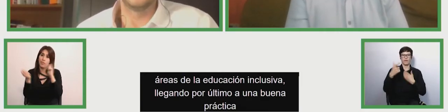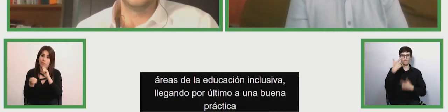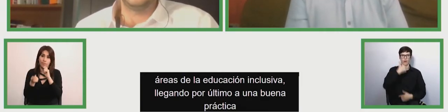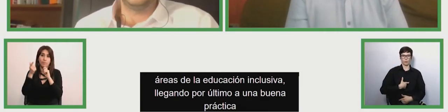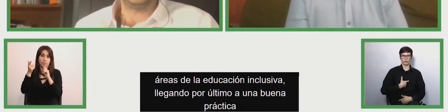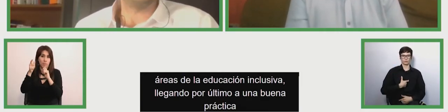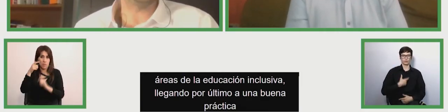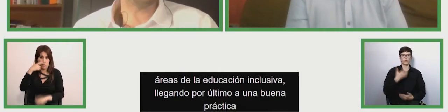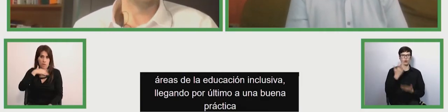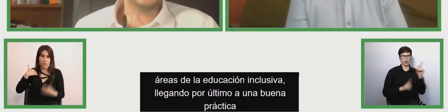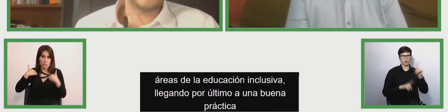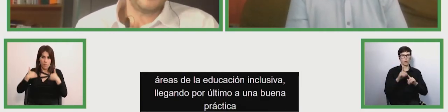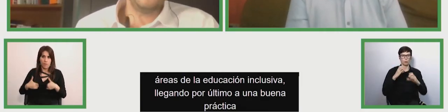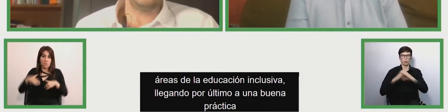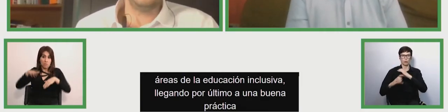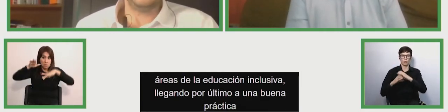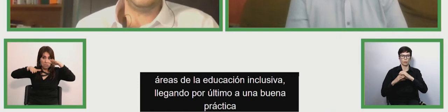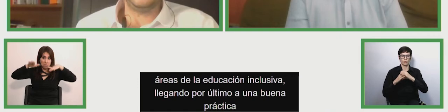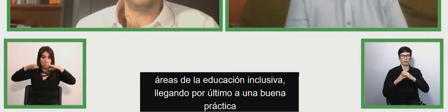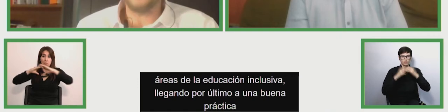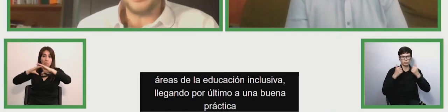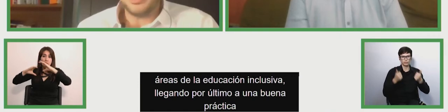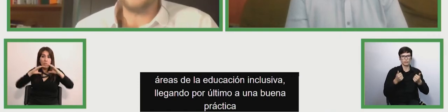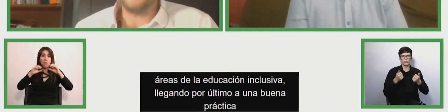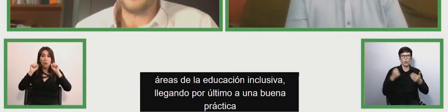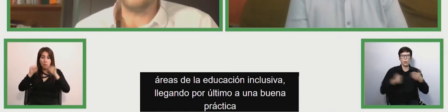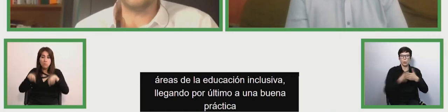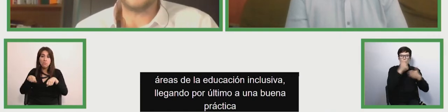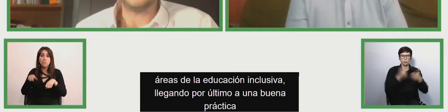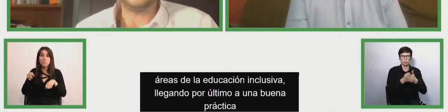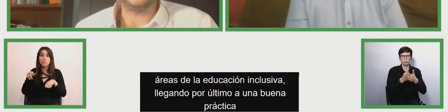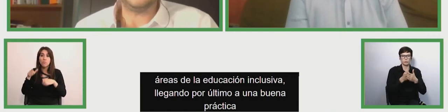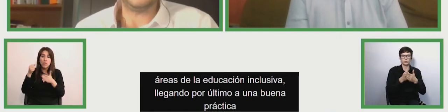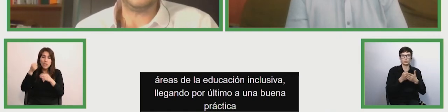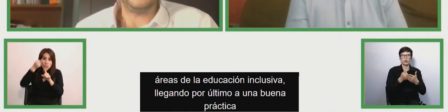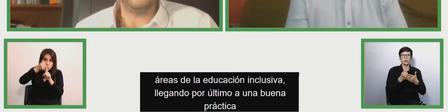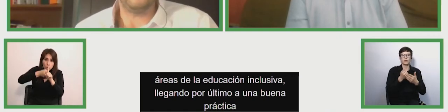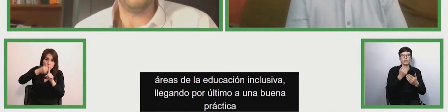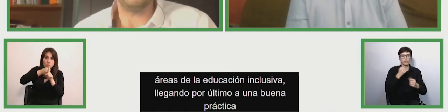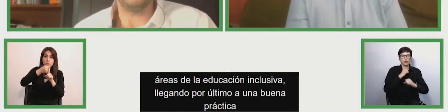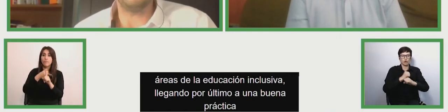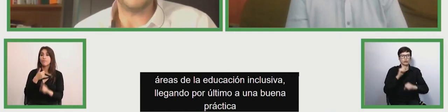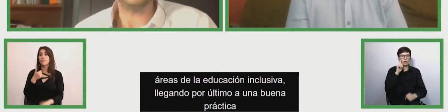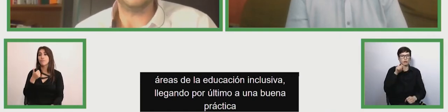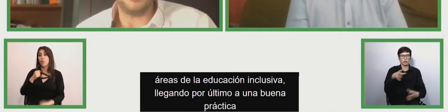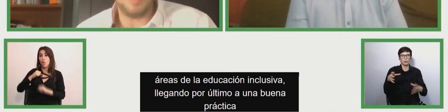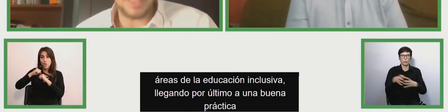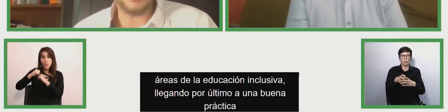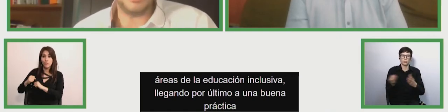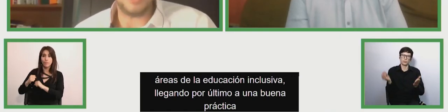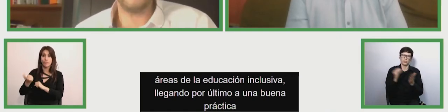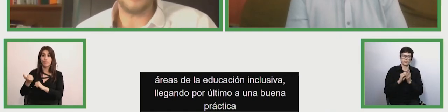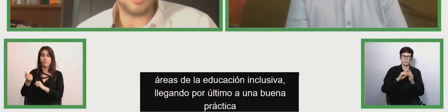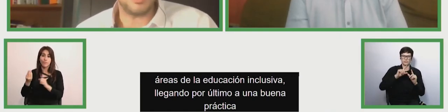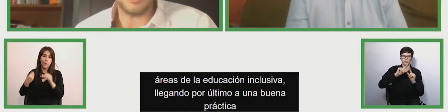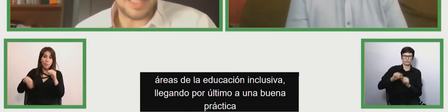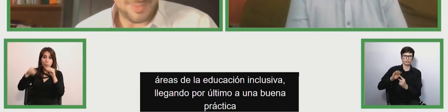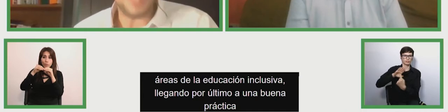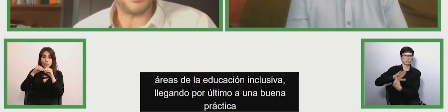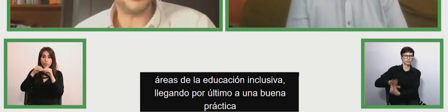también de comunicación y de lucha al estigma contra quizás el grupo más estigmatizado